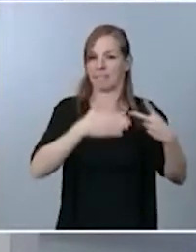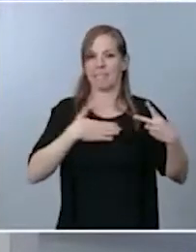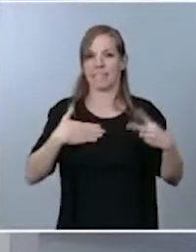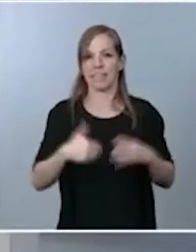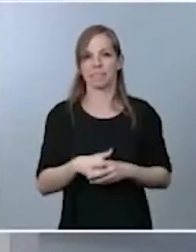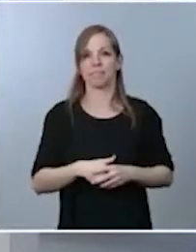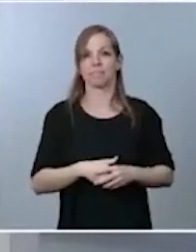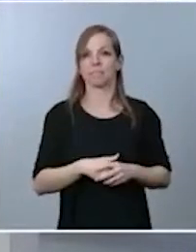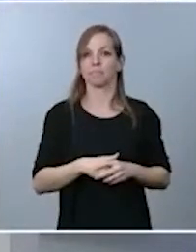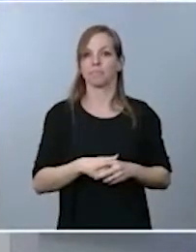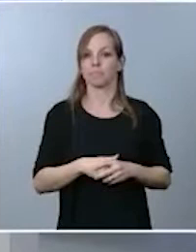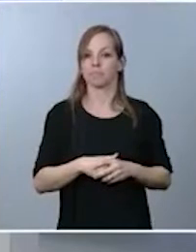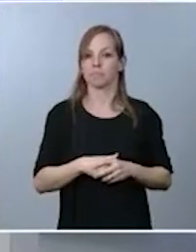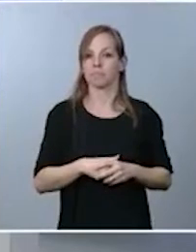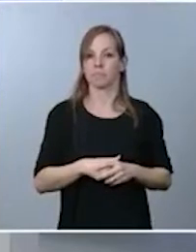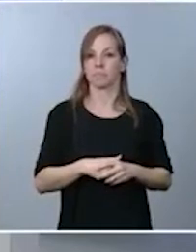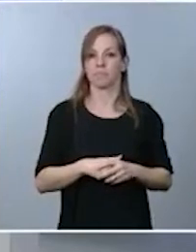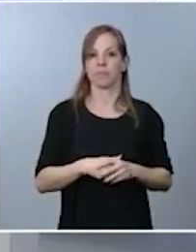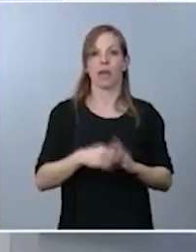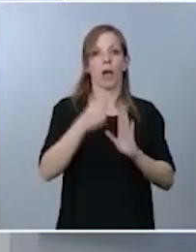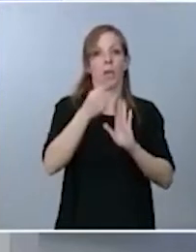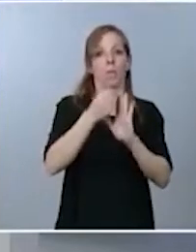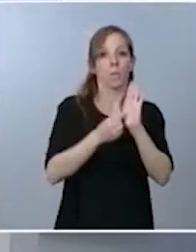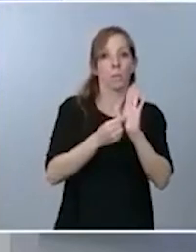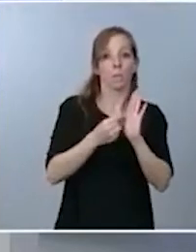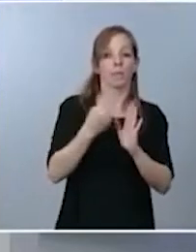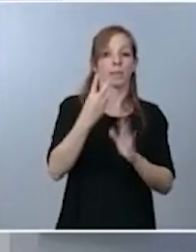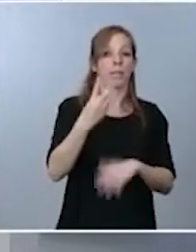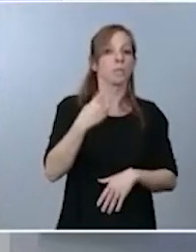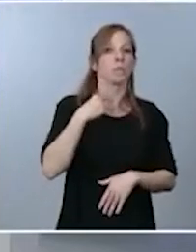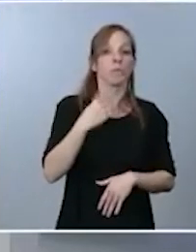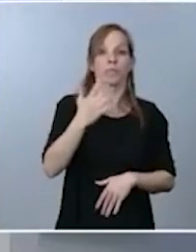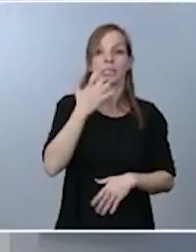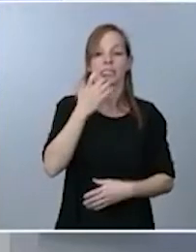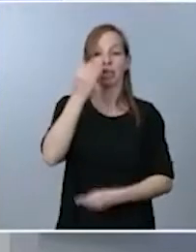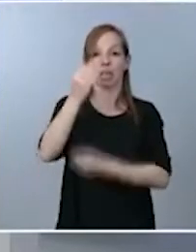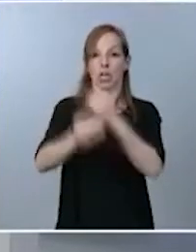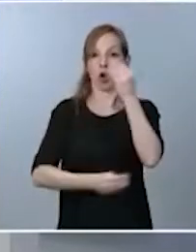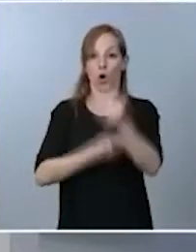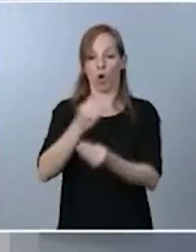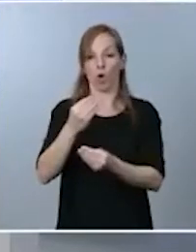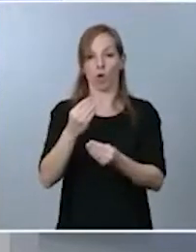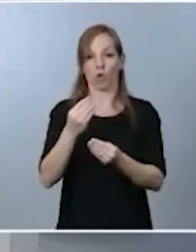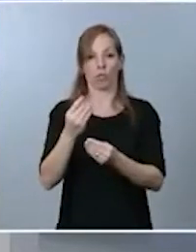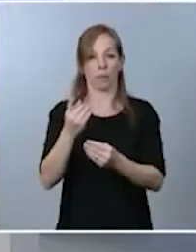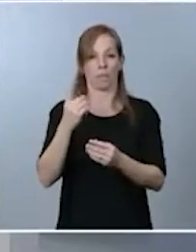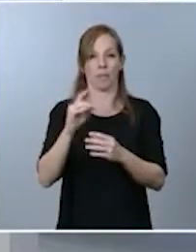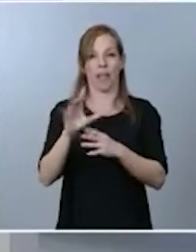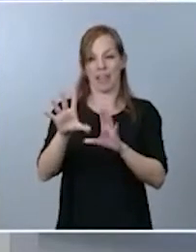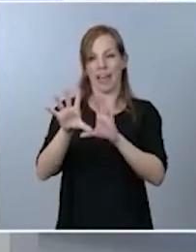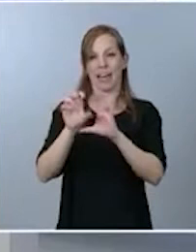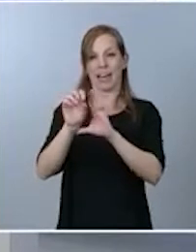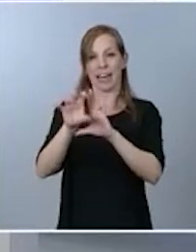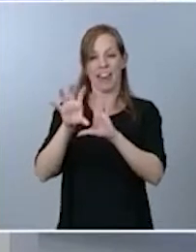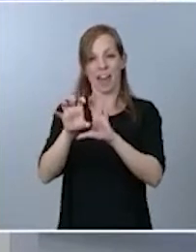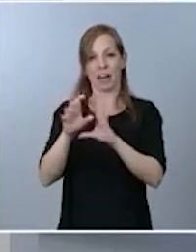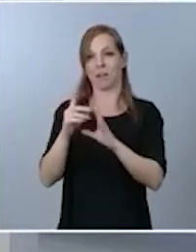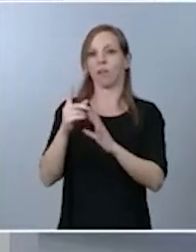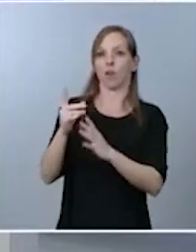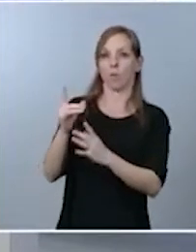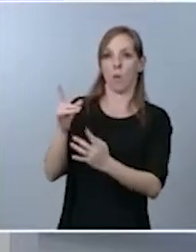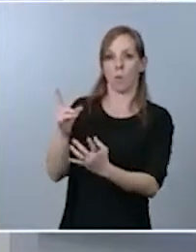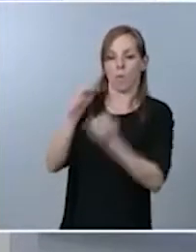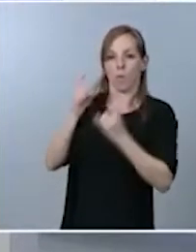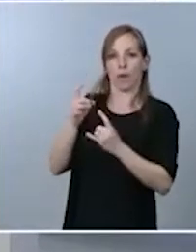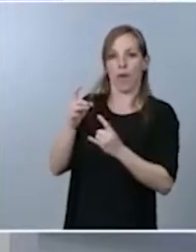de pérdida de tres puntos prevista para el uso de dispositivos de detección de radares de velocidad. Se extiende también a la